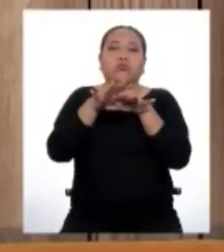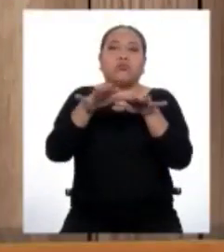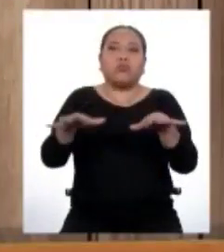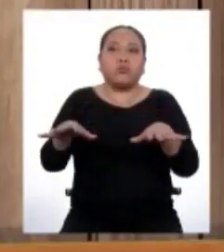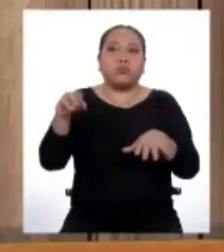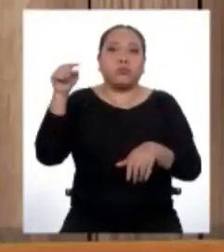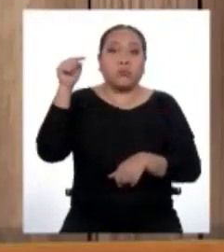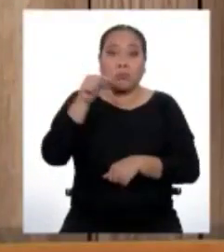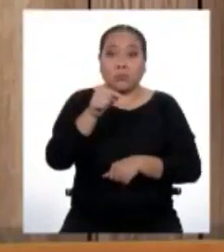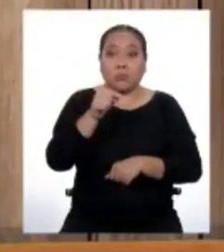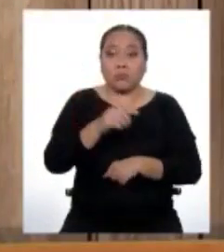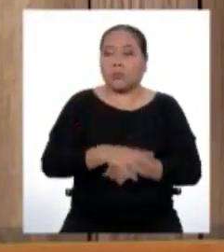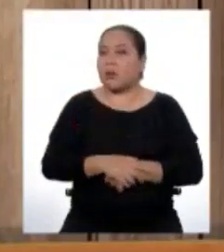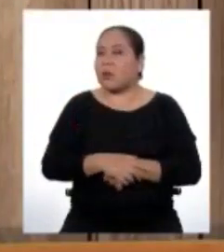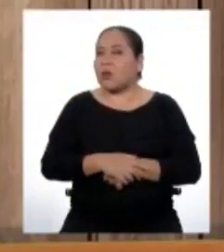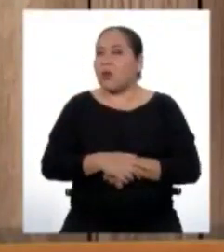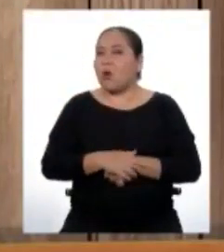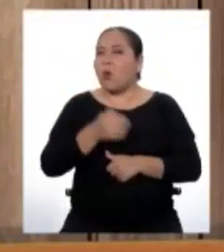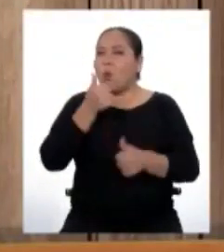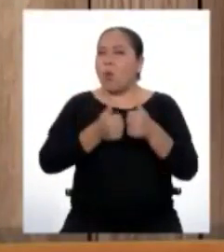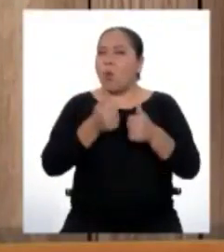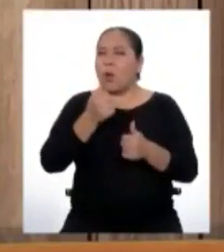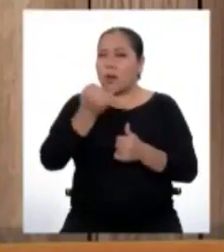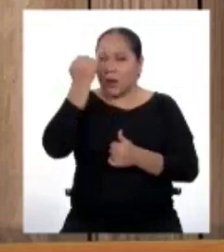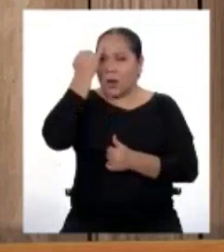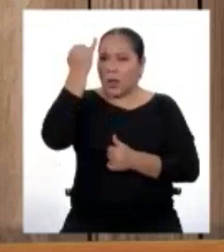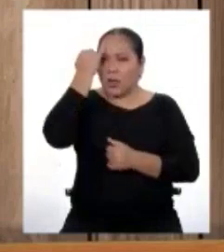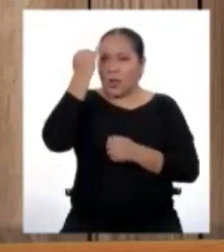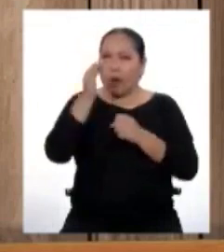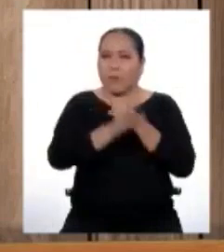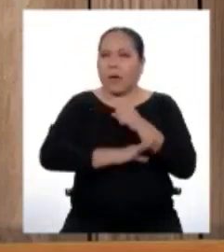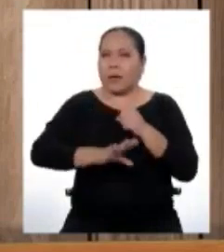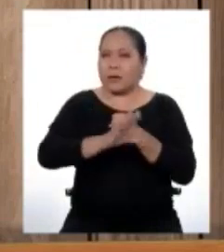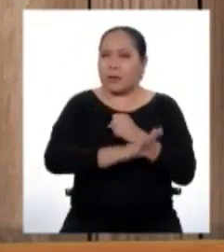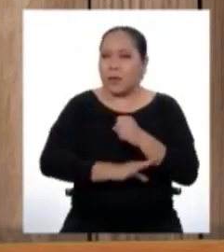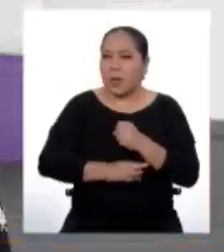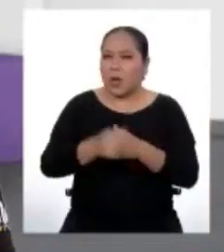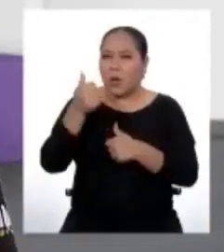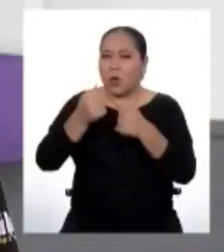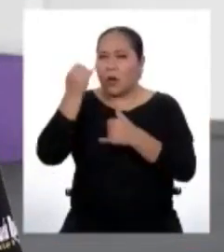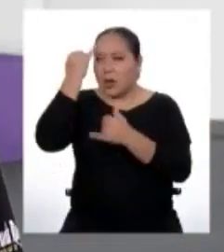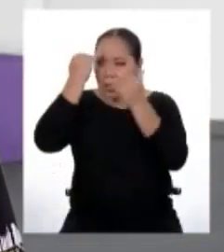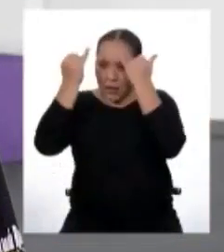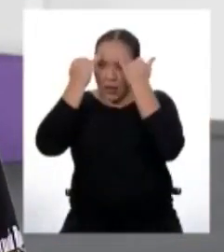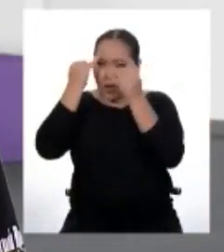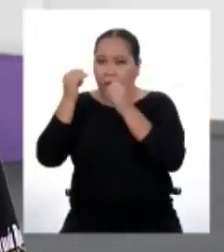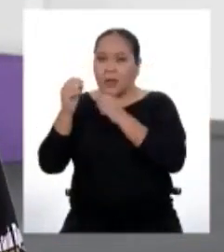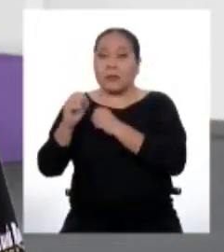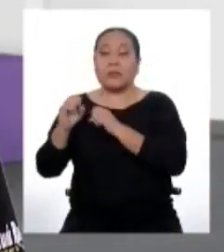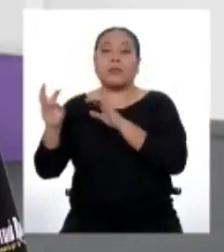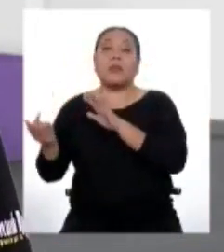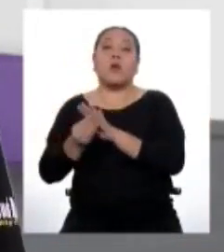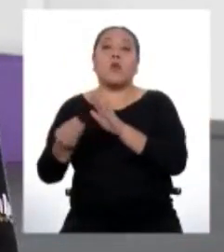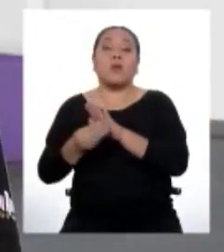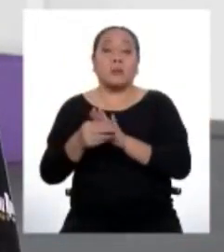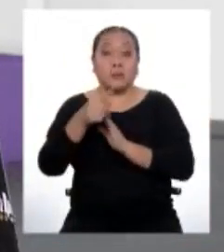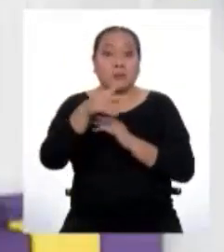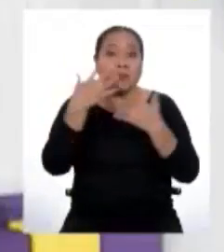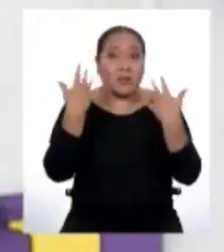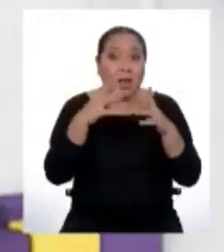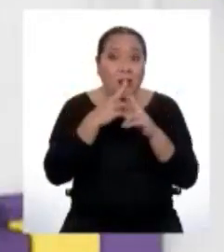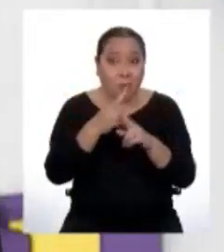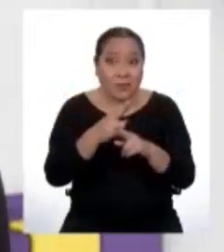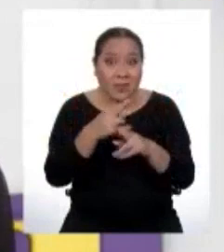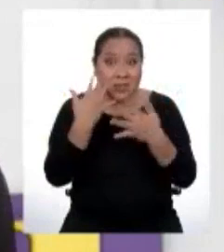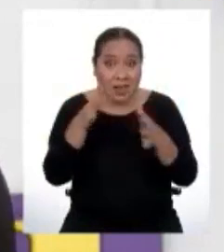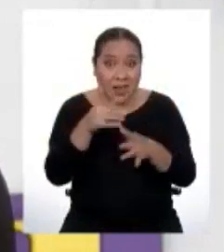este caso, ¿cuál sería la idea principal y cuáles las secundarias? ¿Ustedes ya tienen las respuestas? ¿Tú las tienes?